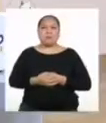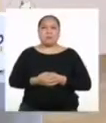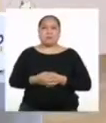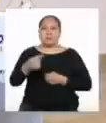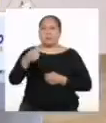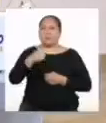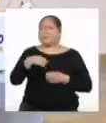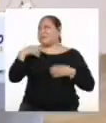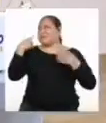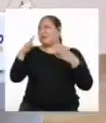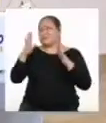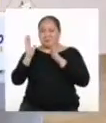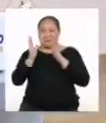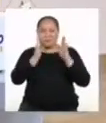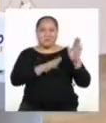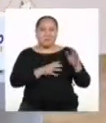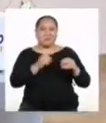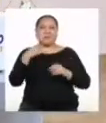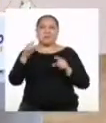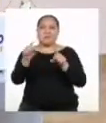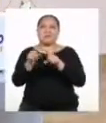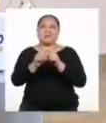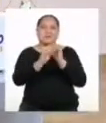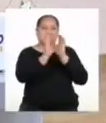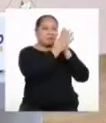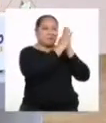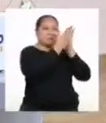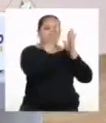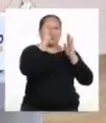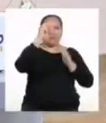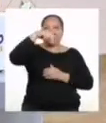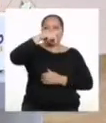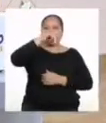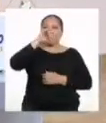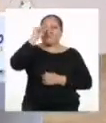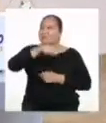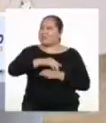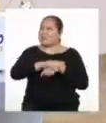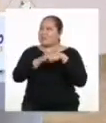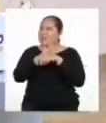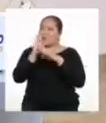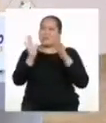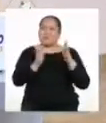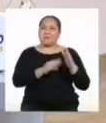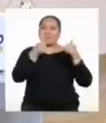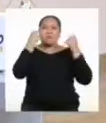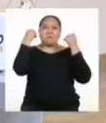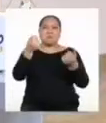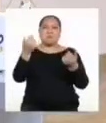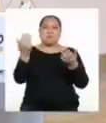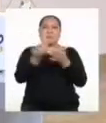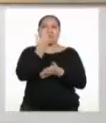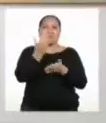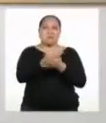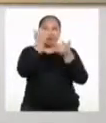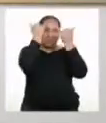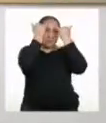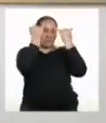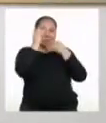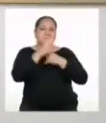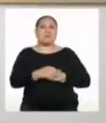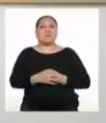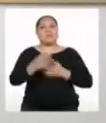Como yo ando muy productiva, también me he puesto a hacer fanzines. Y esto de la planificación me viene bien para mi nueva creación.